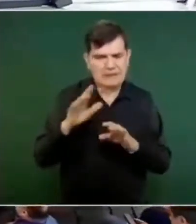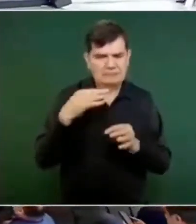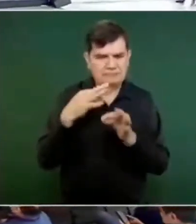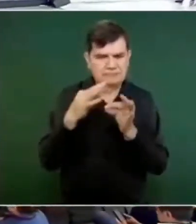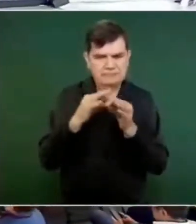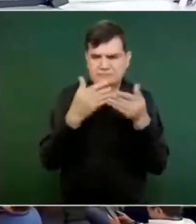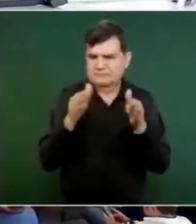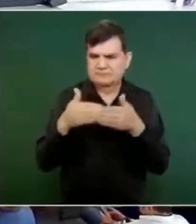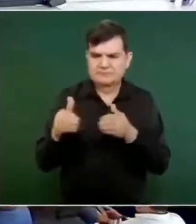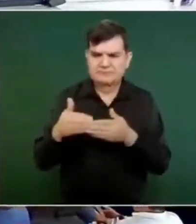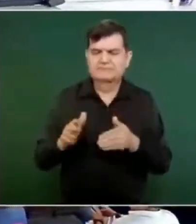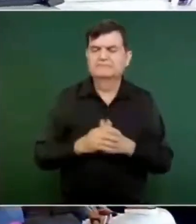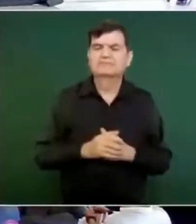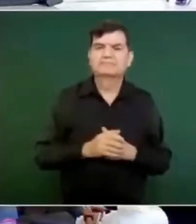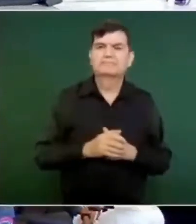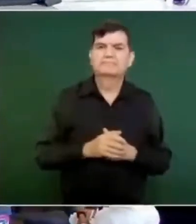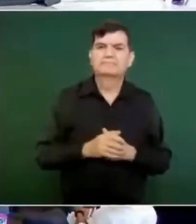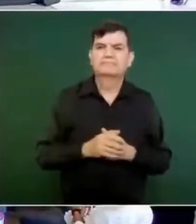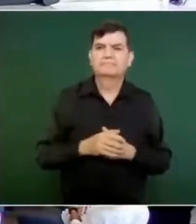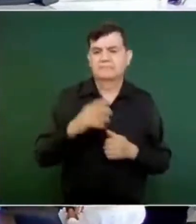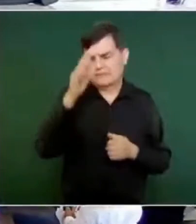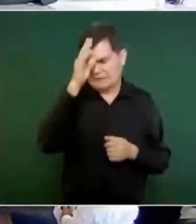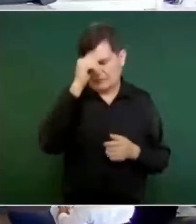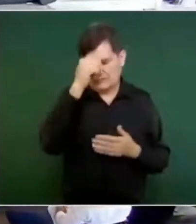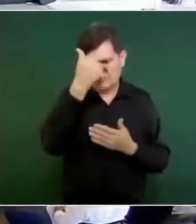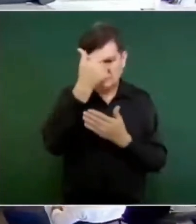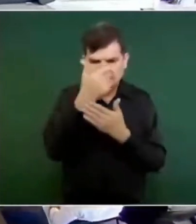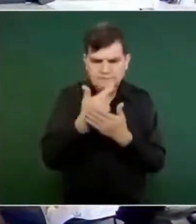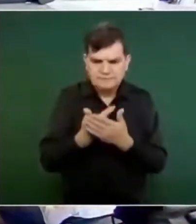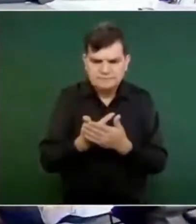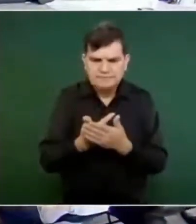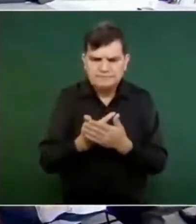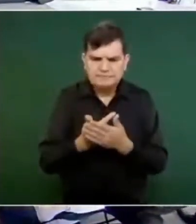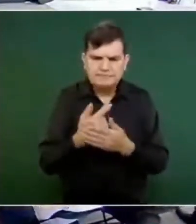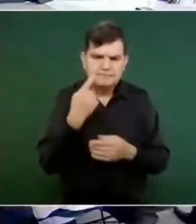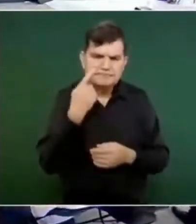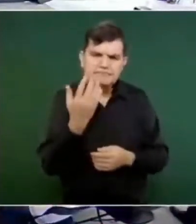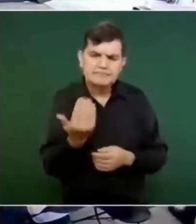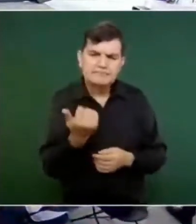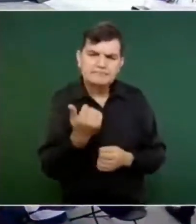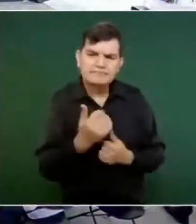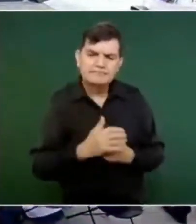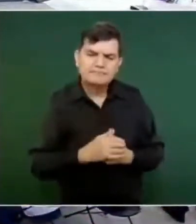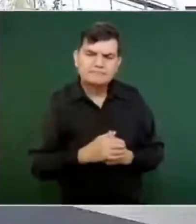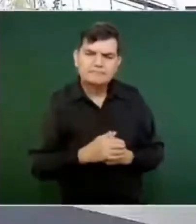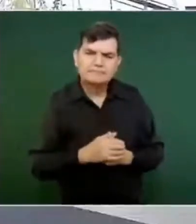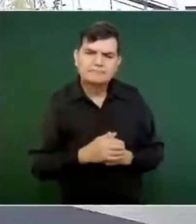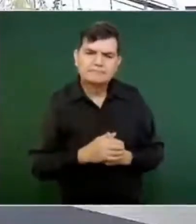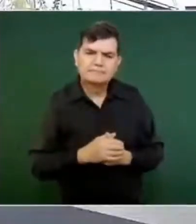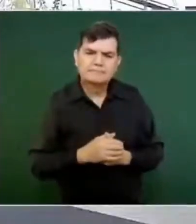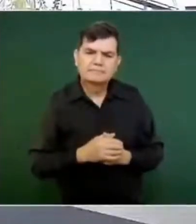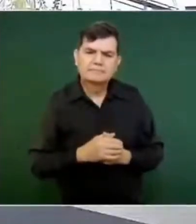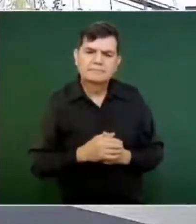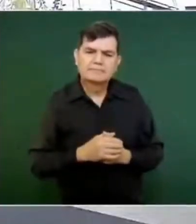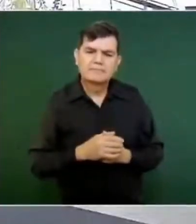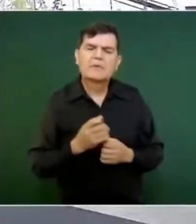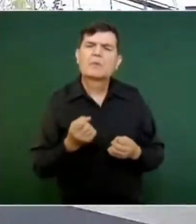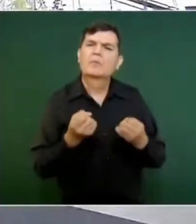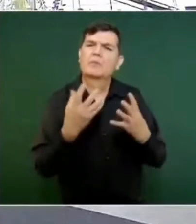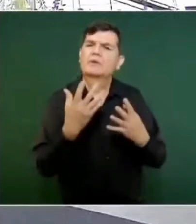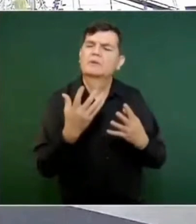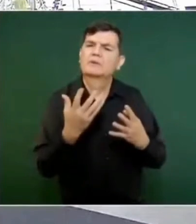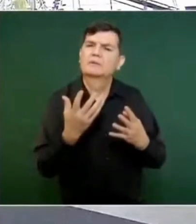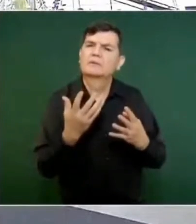A ver, ¿cuántos